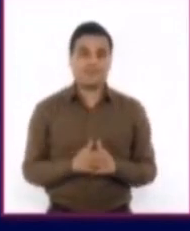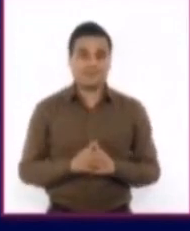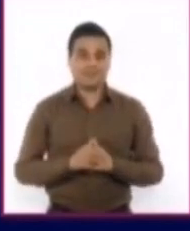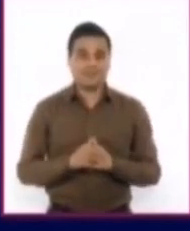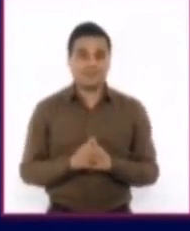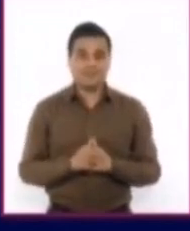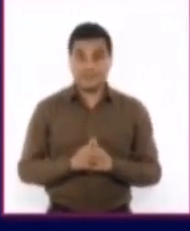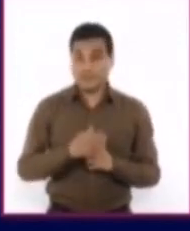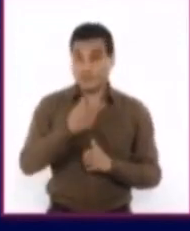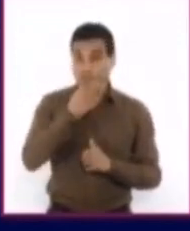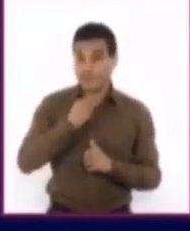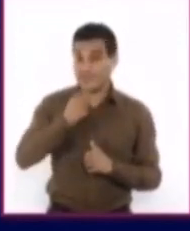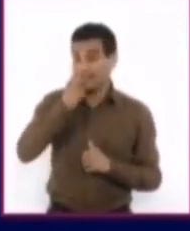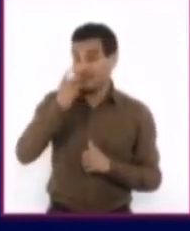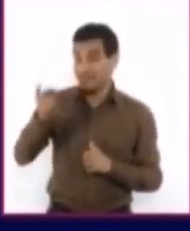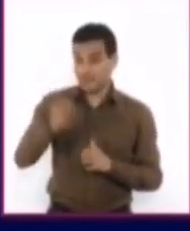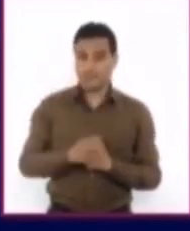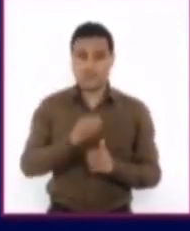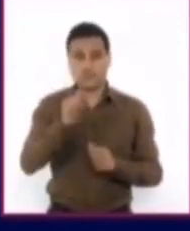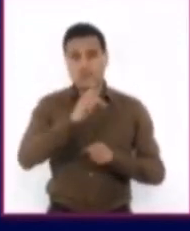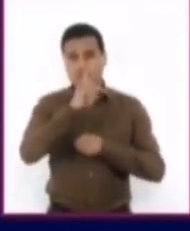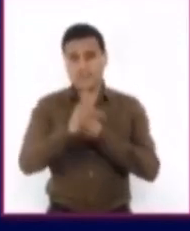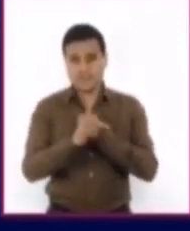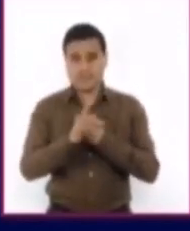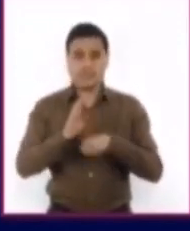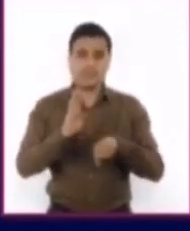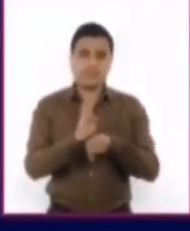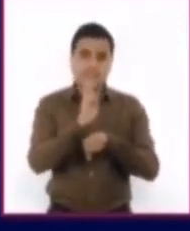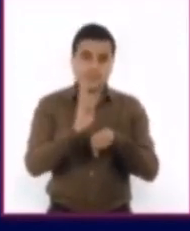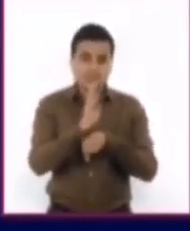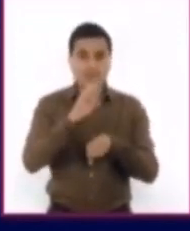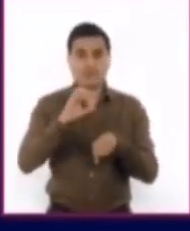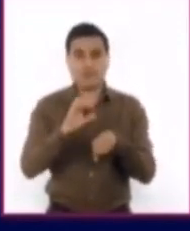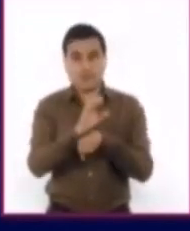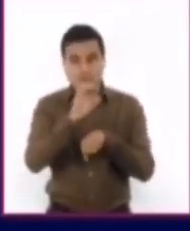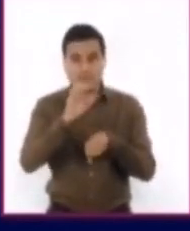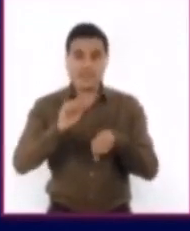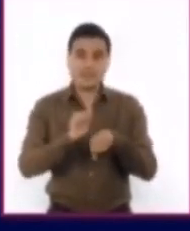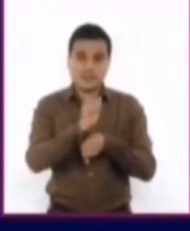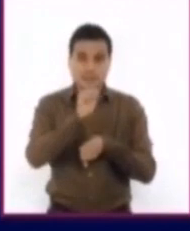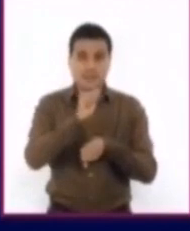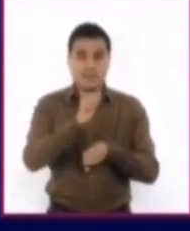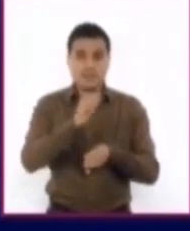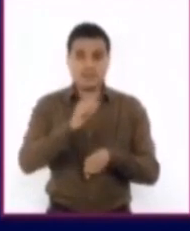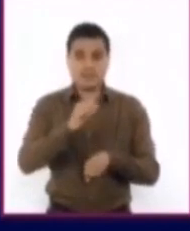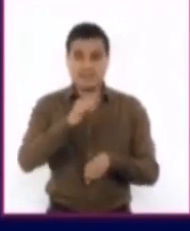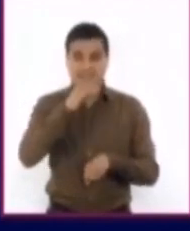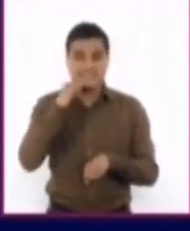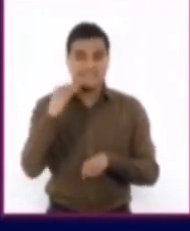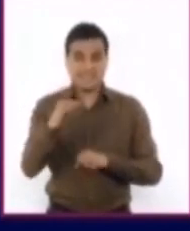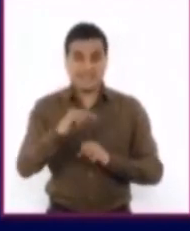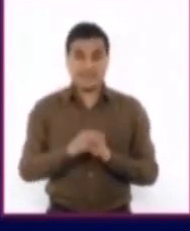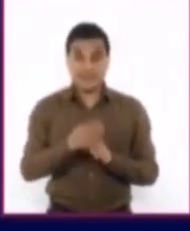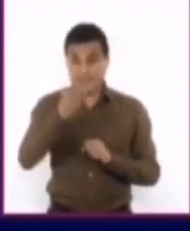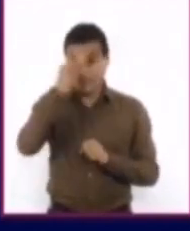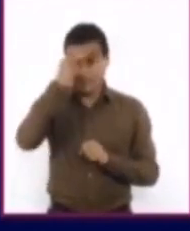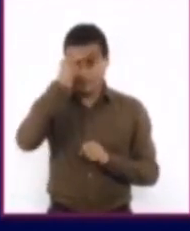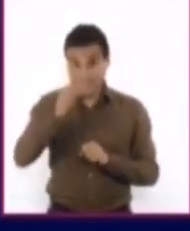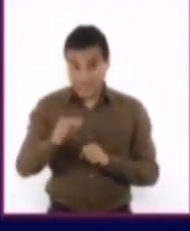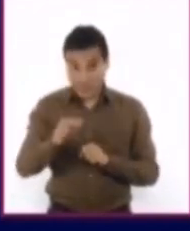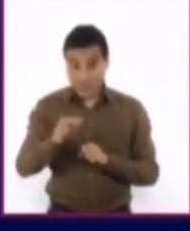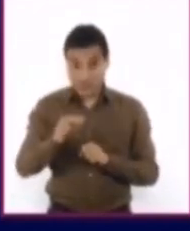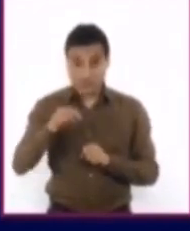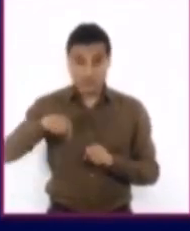Relata que a diferencia de países como Brasil, Colombia, Argentina y Chile, México había tenido un